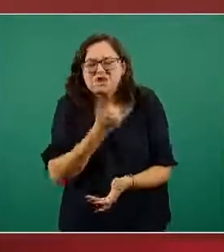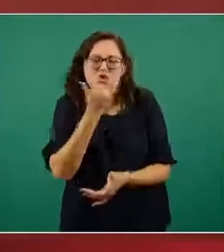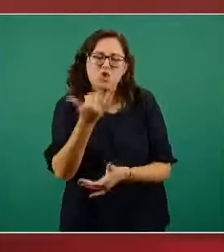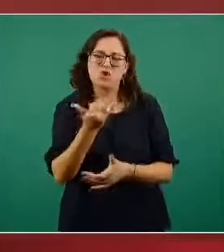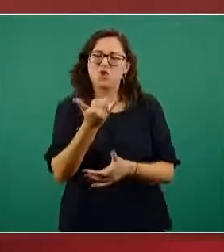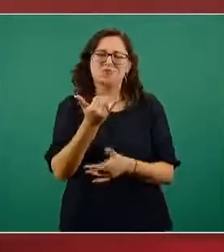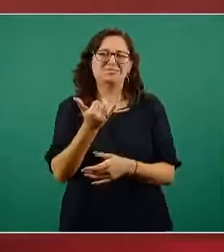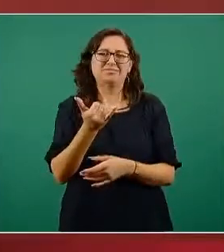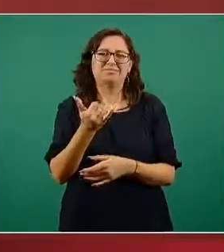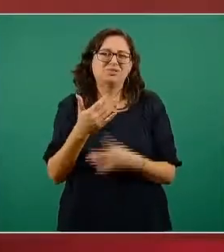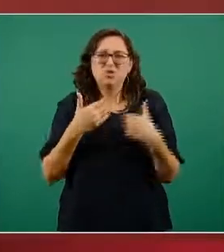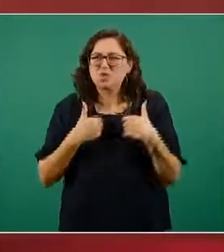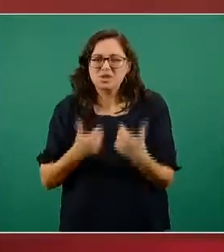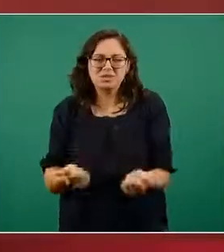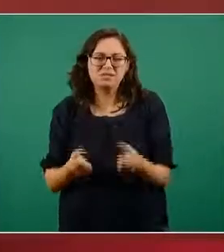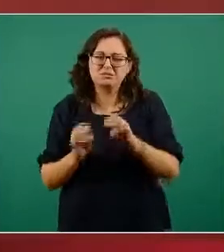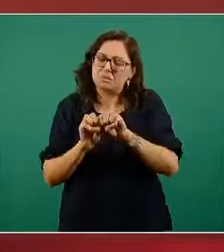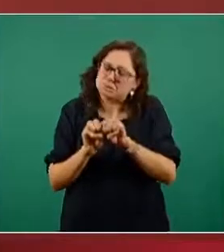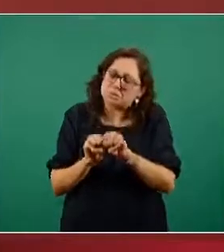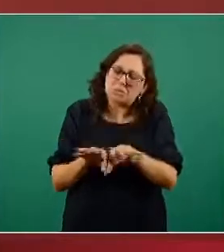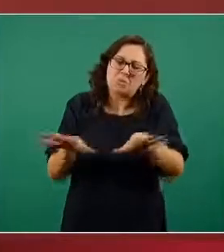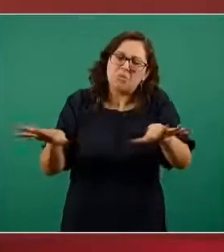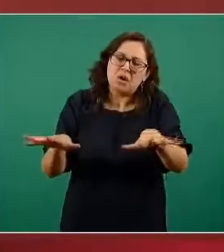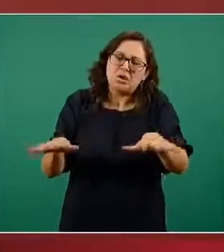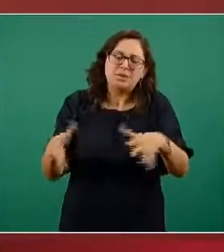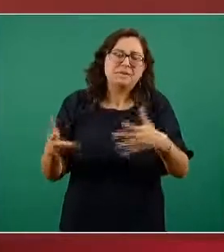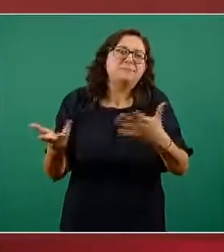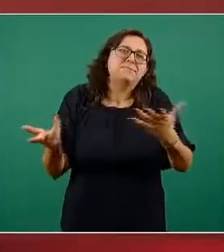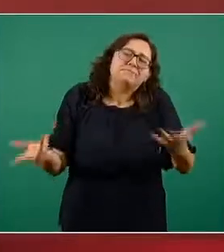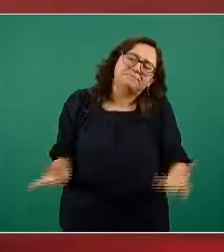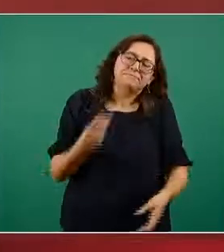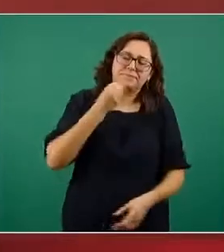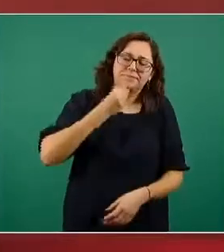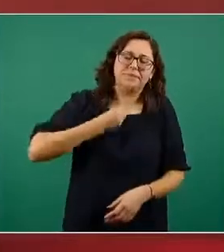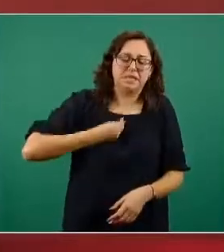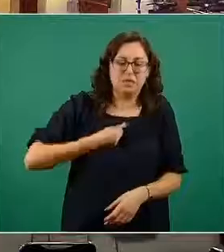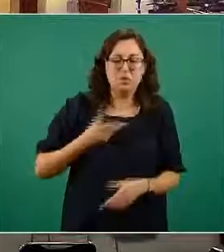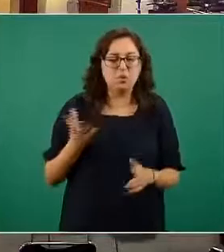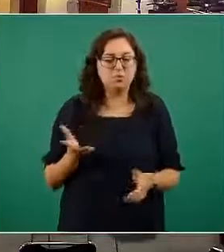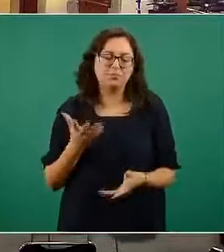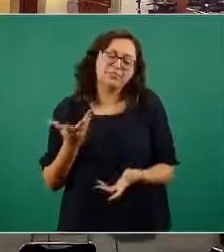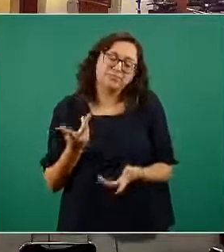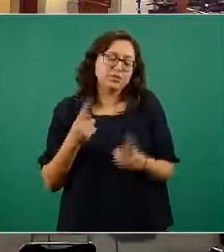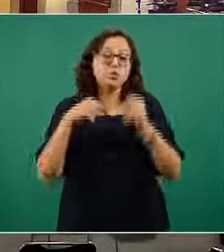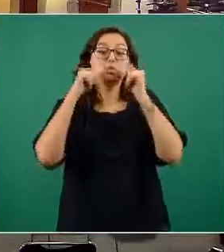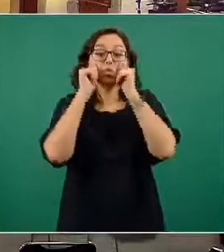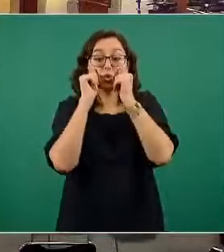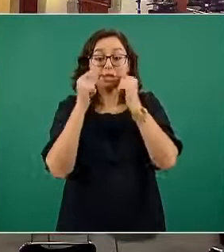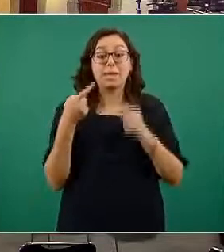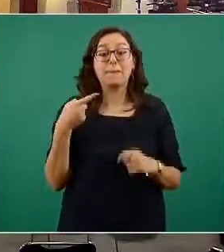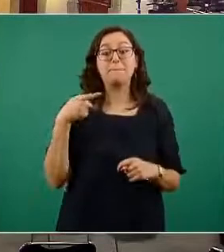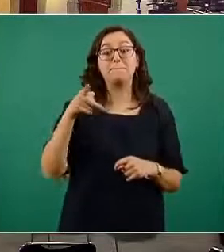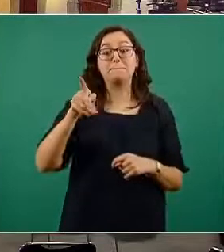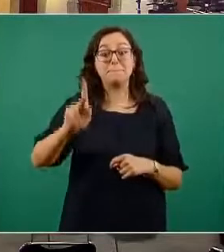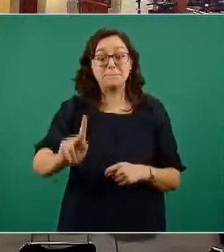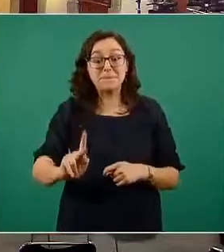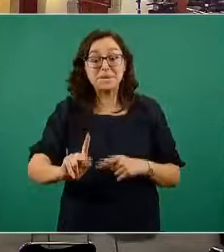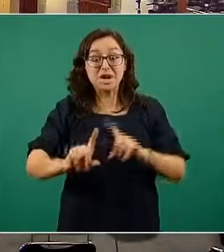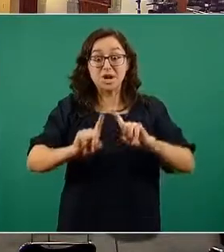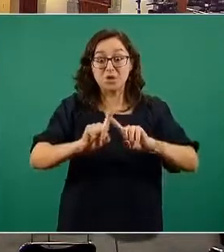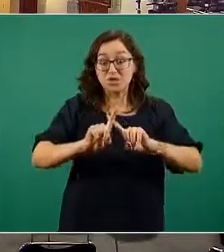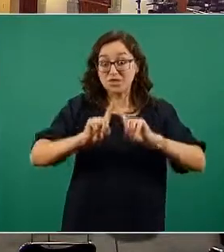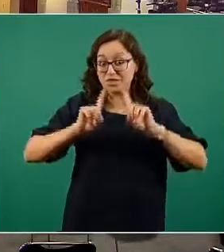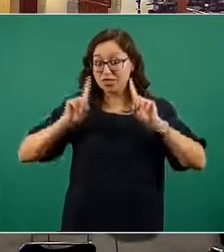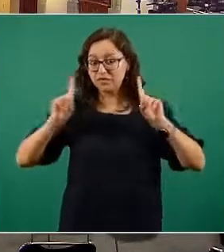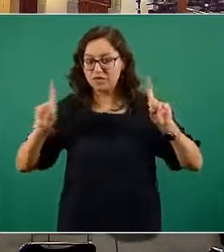transmiten información inexacta pues no tiene mayor relevancia pero cuando es la intención deliberada la